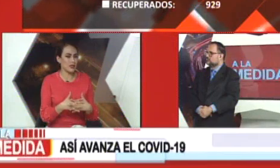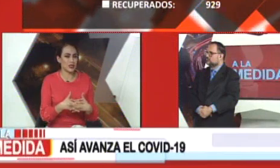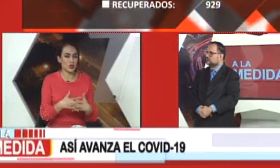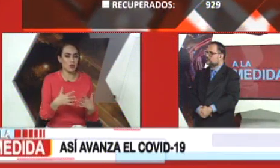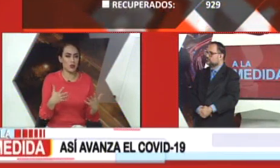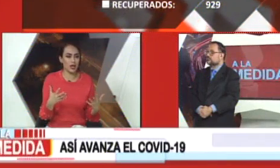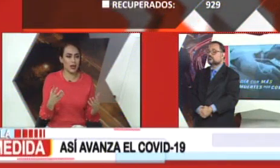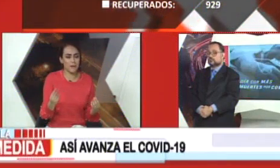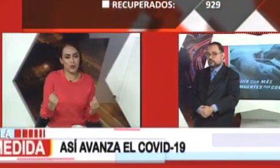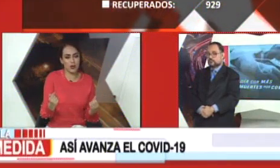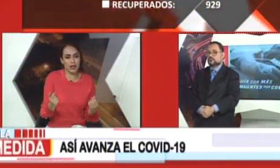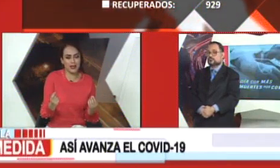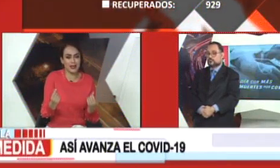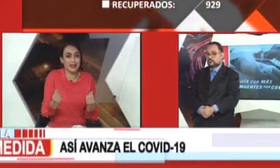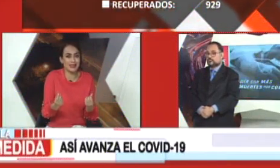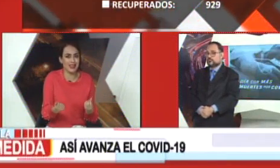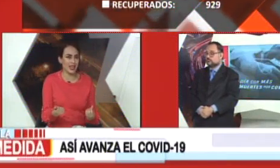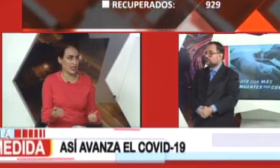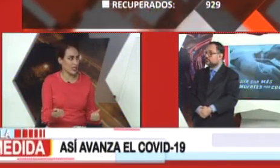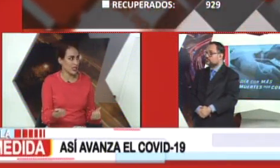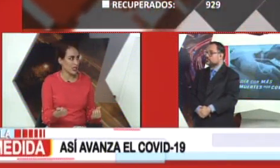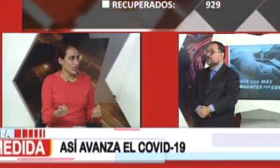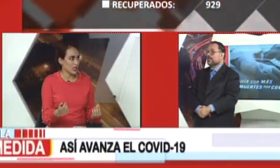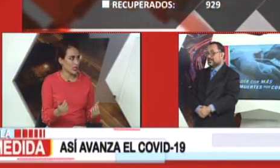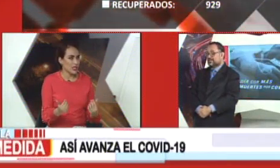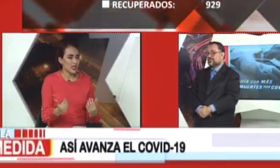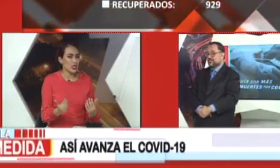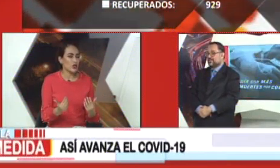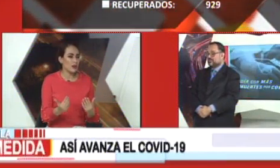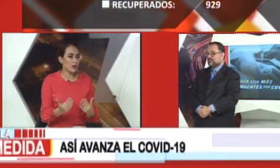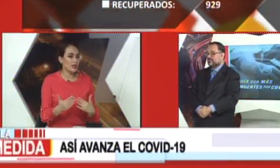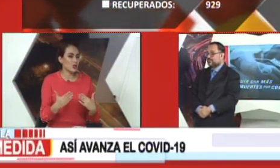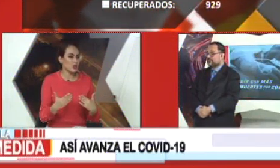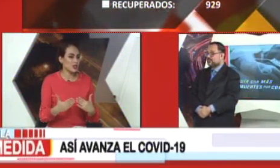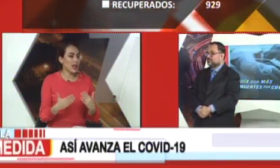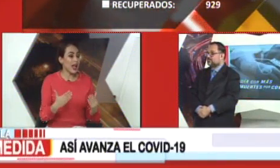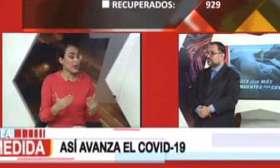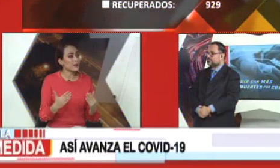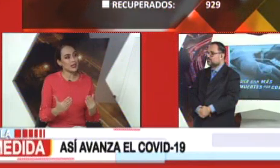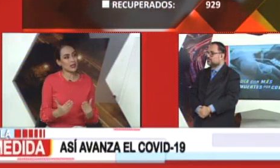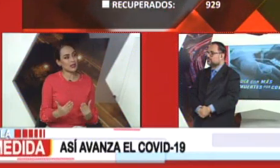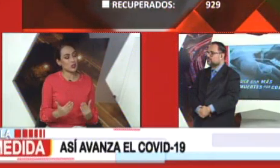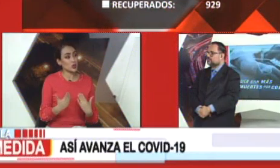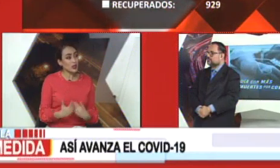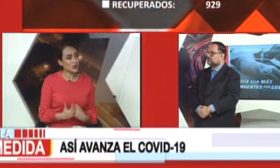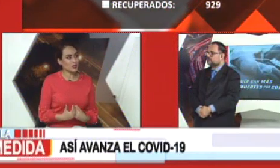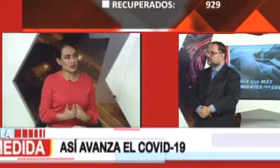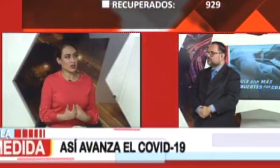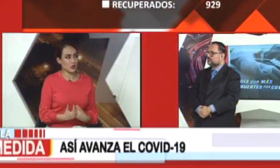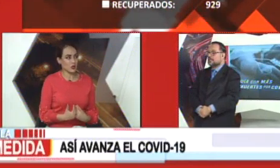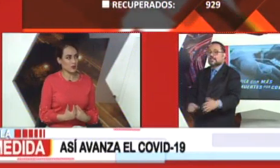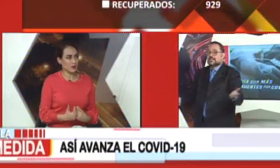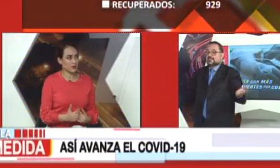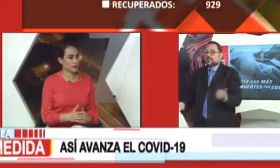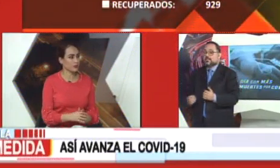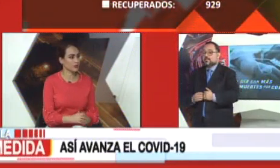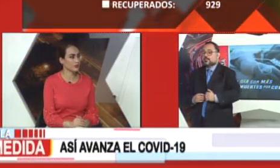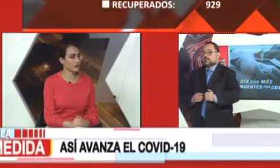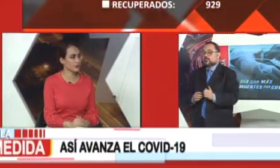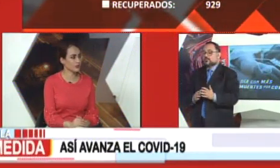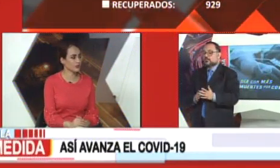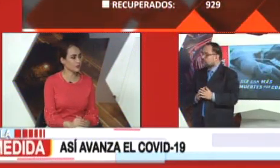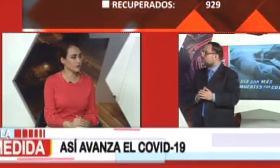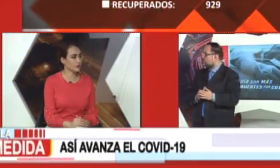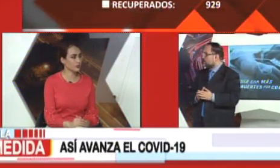la mala alimentación. ¿Por qué? Porque te da ansiedad. Es correcto. obviamente entonces hay que prestarle atención a nuestra salud. Sandy,